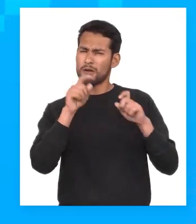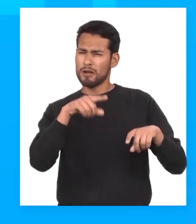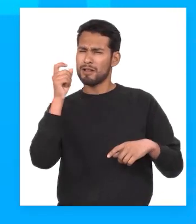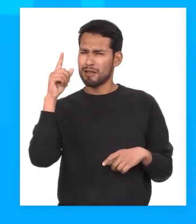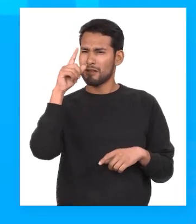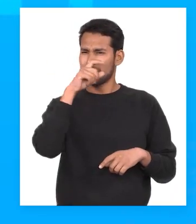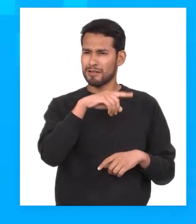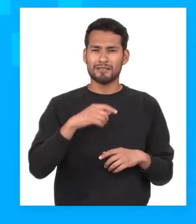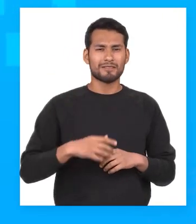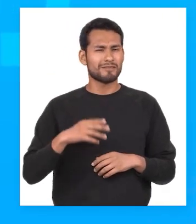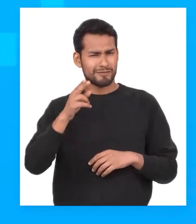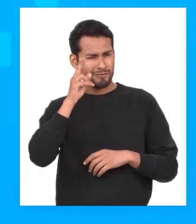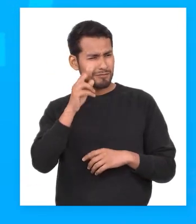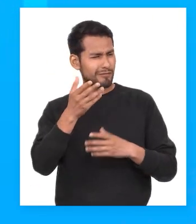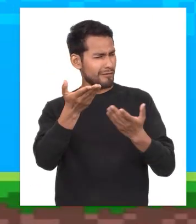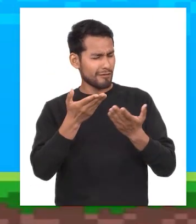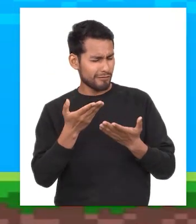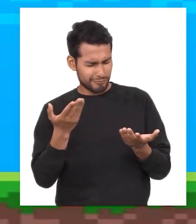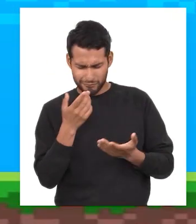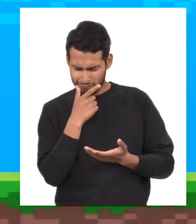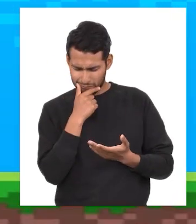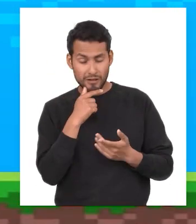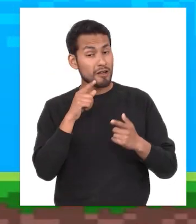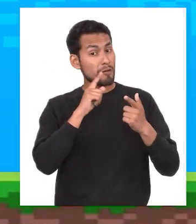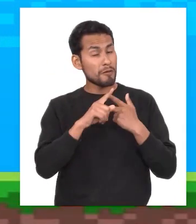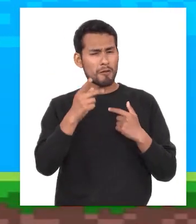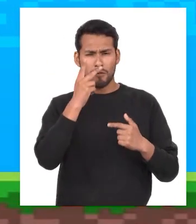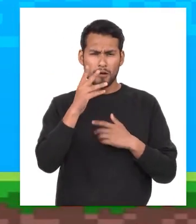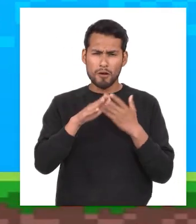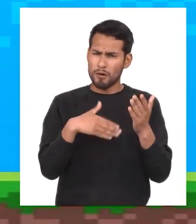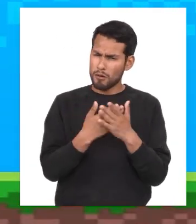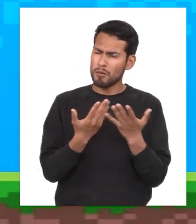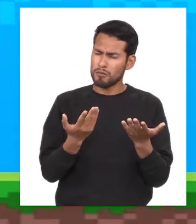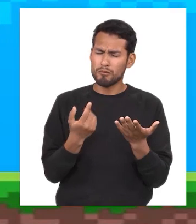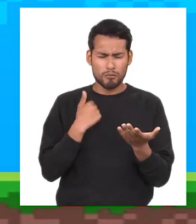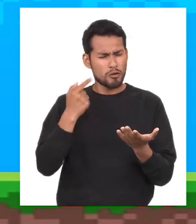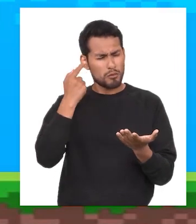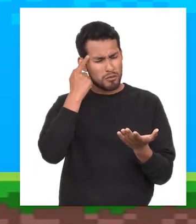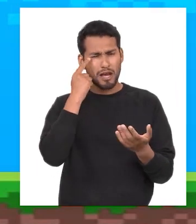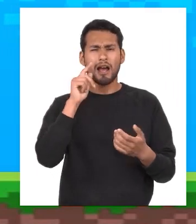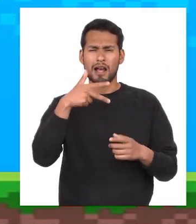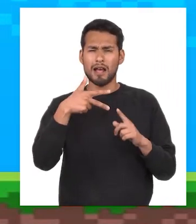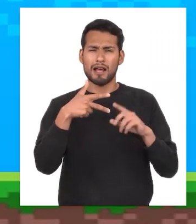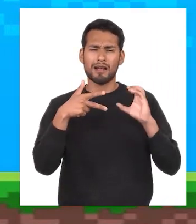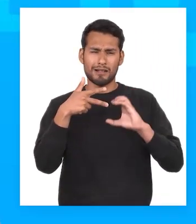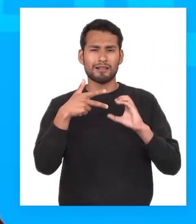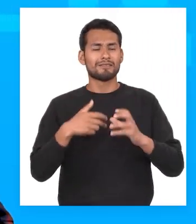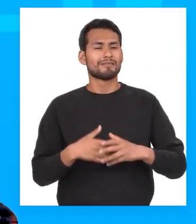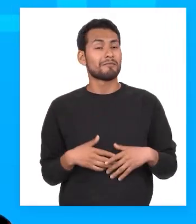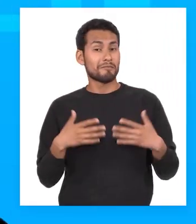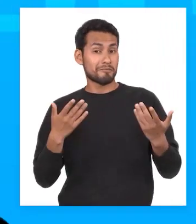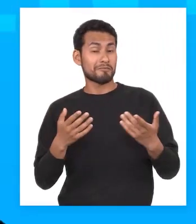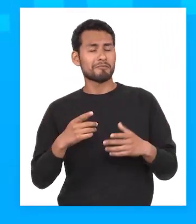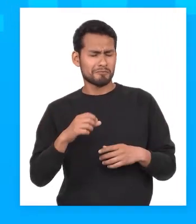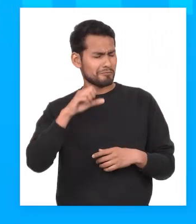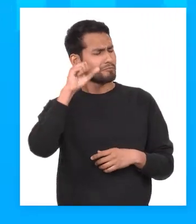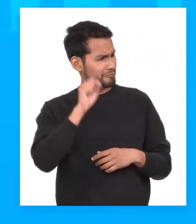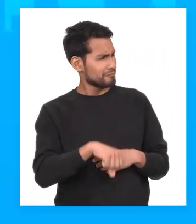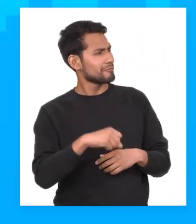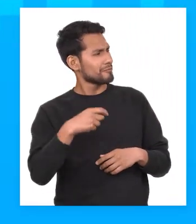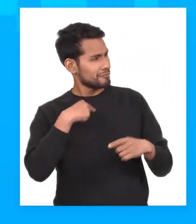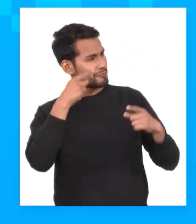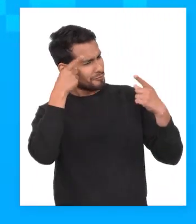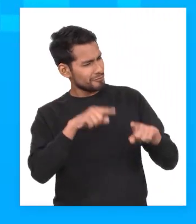difíciles que nos ha planteado la profesora Pero, viendo todo, también me voy por la tercera alternativa Así que, sí, Almendra,